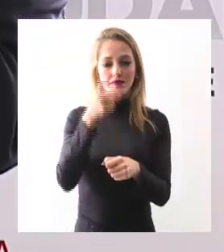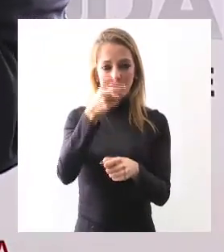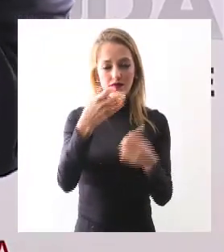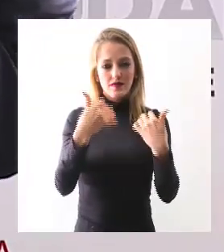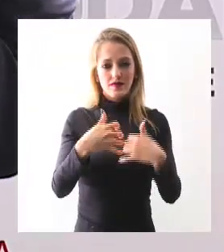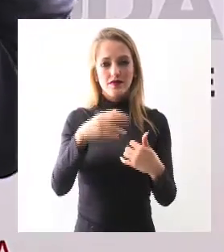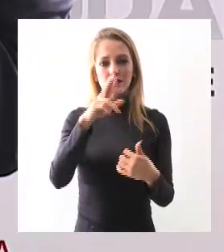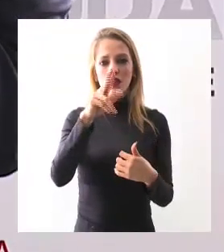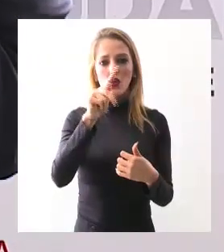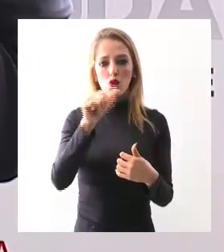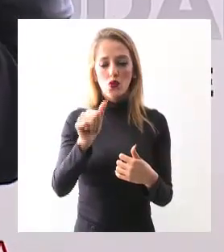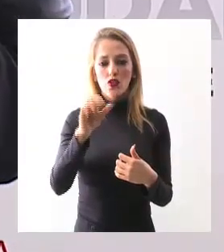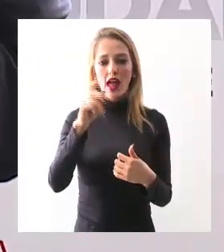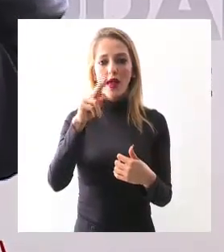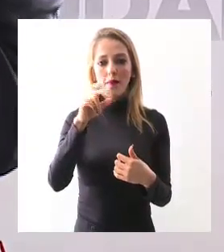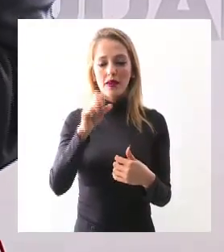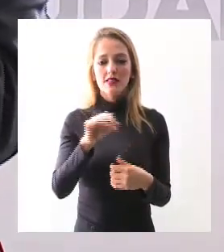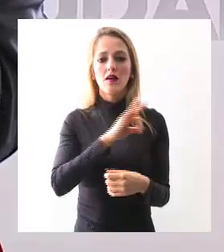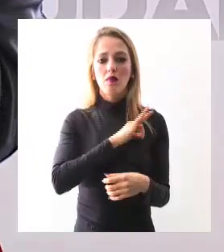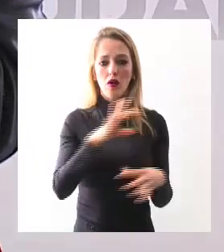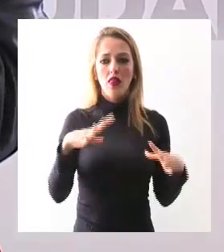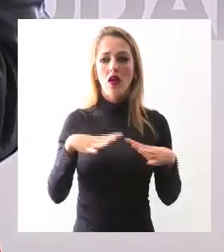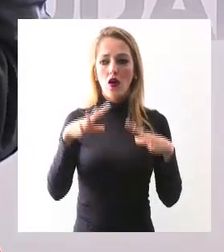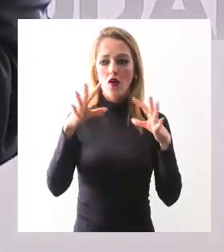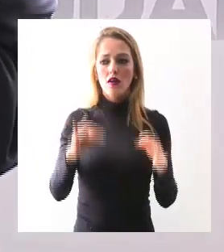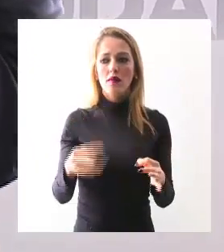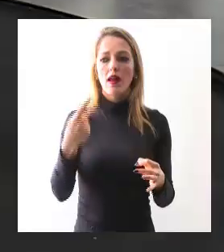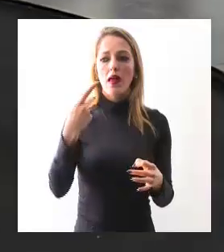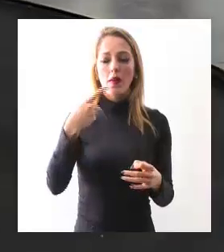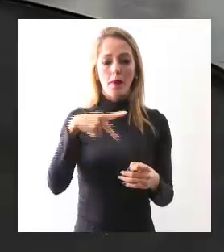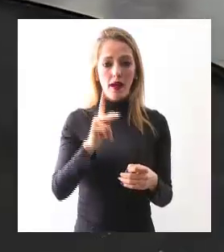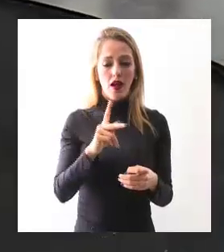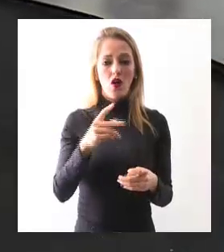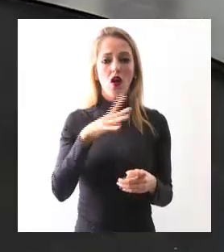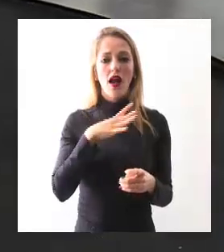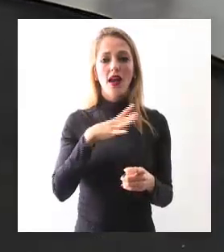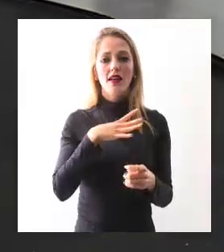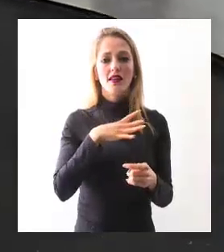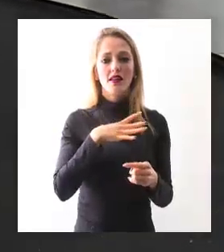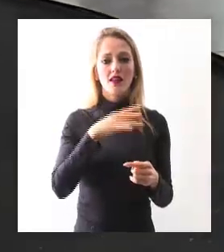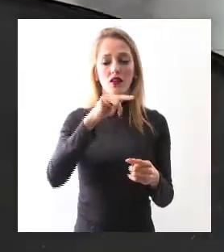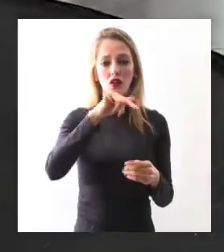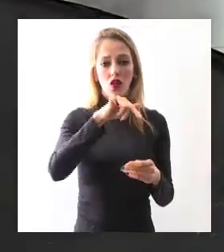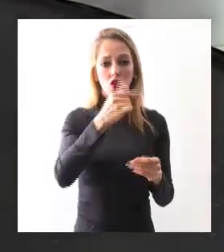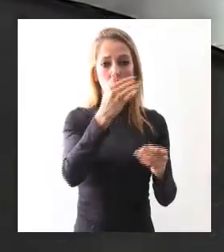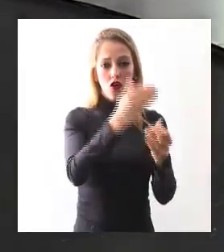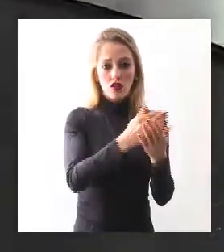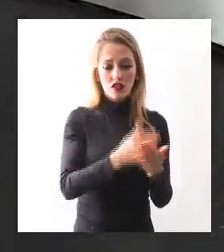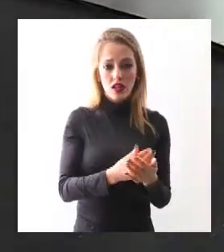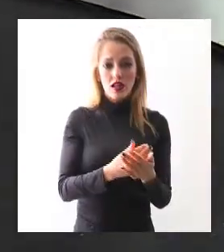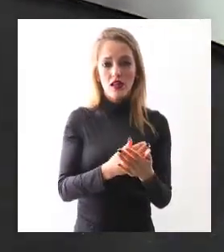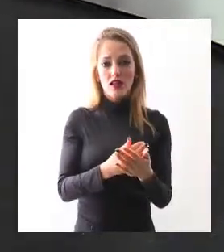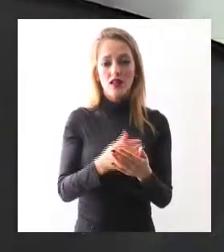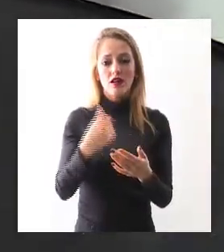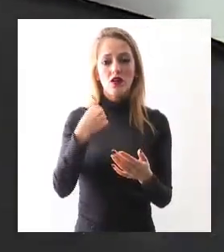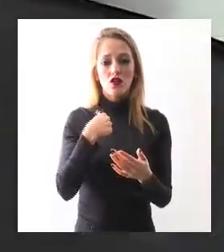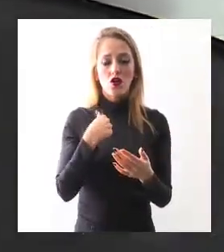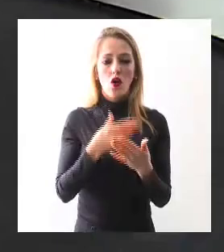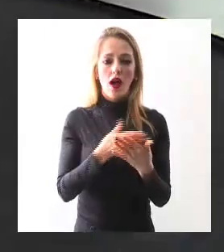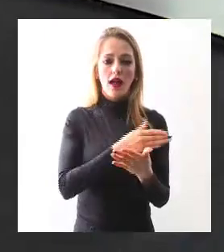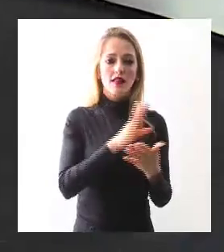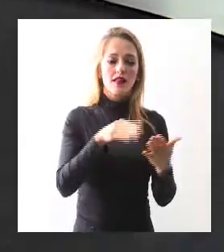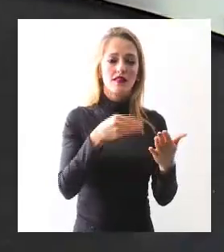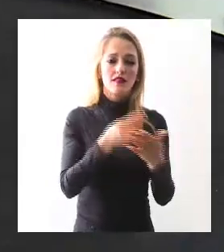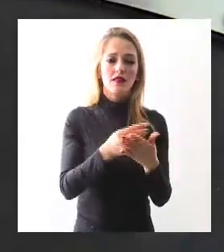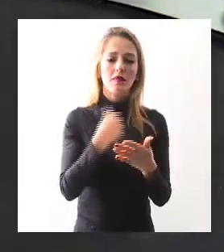sí podremos avanzar y concretar este reto que el gobernador designó. 12 troncales y 30 complementares. Yo planteé menos pero el gobernador me